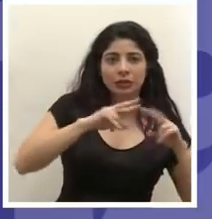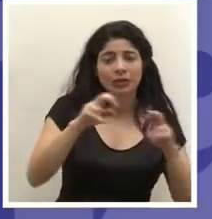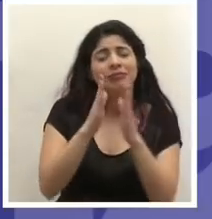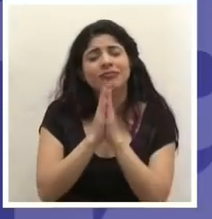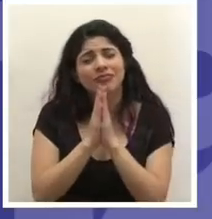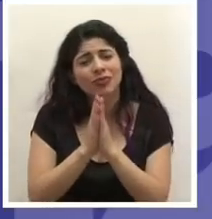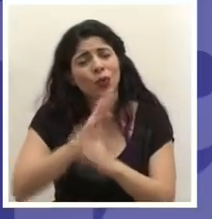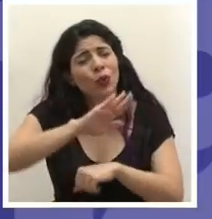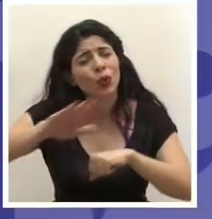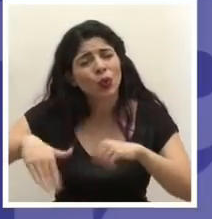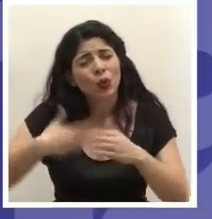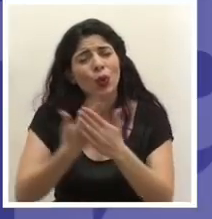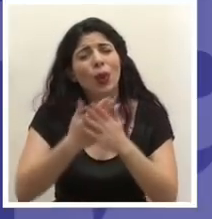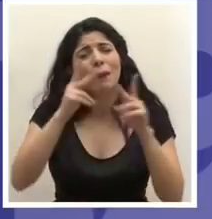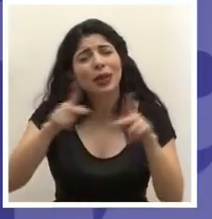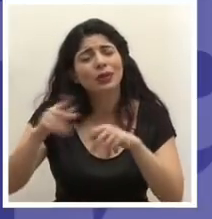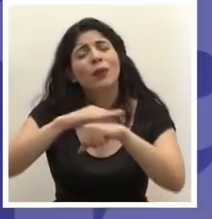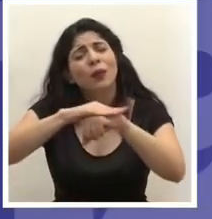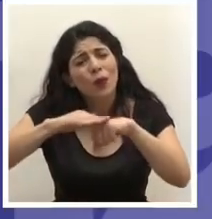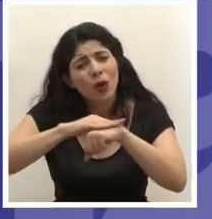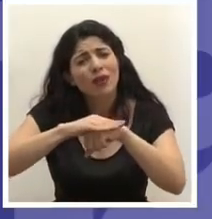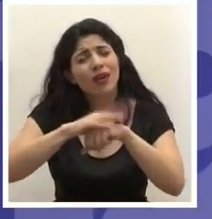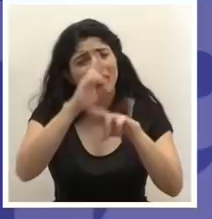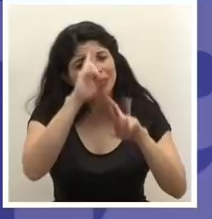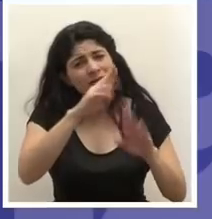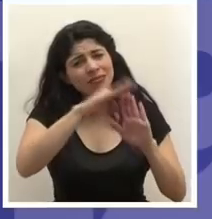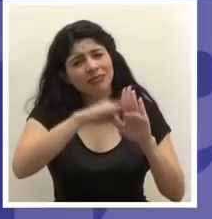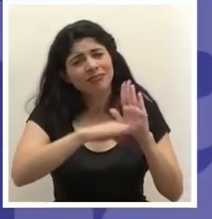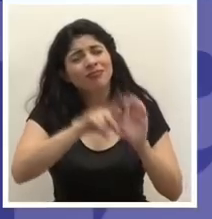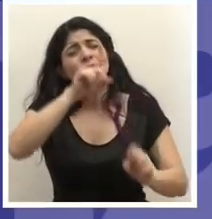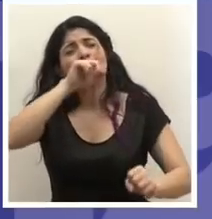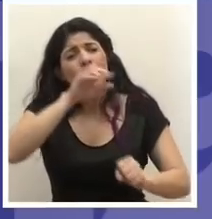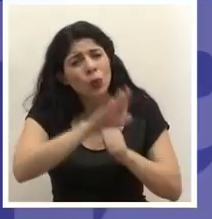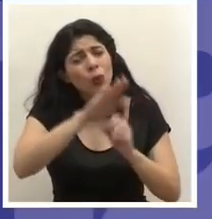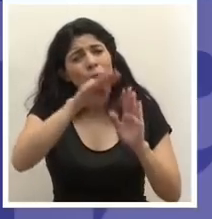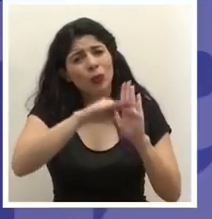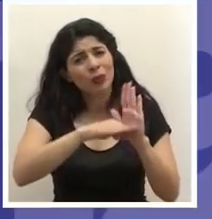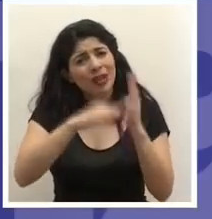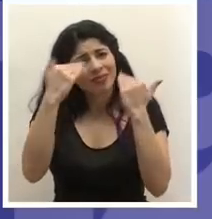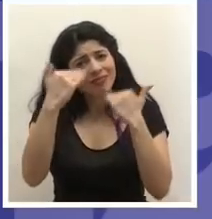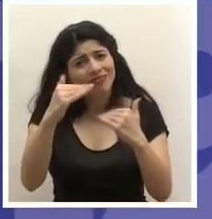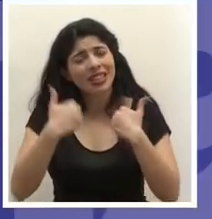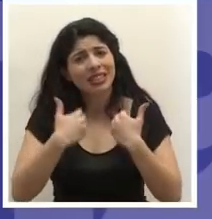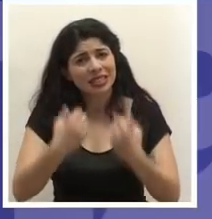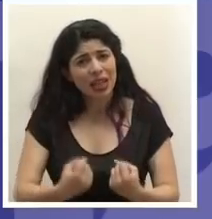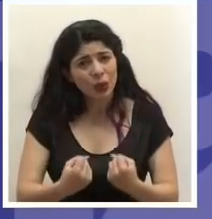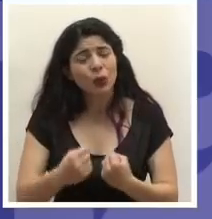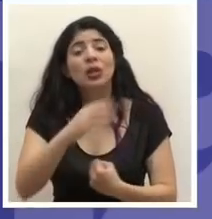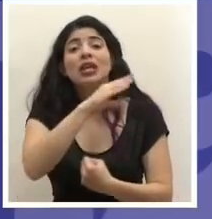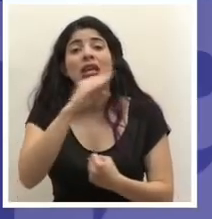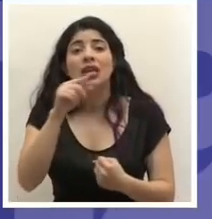rogamos a todas las personas que por favor tomemos todas las medidas, cumplamos las medidas de restricción sanitaria y